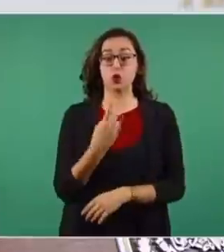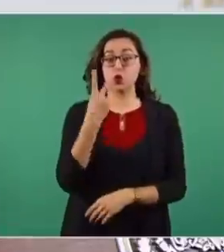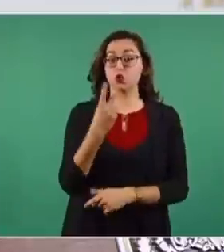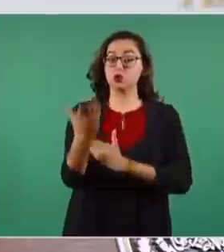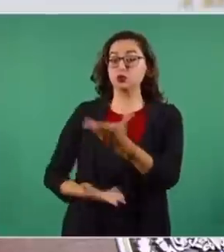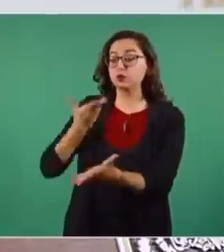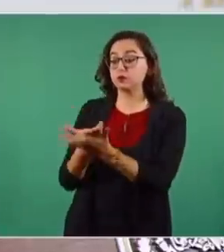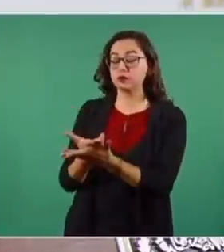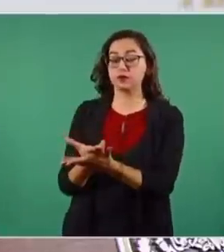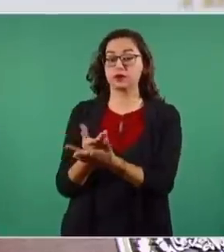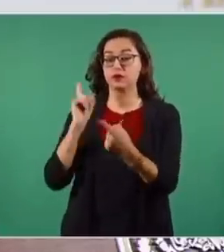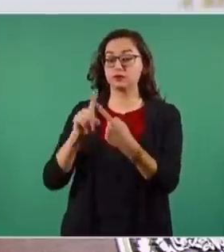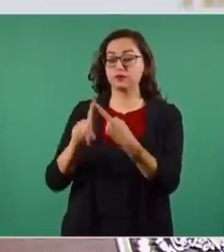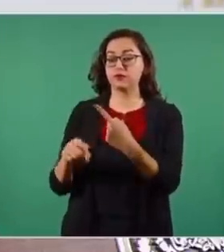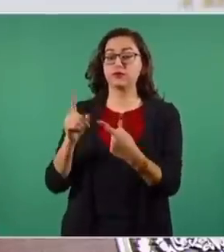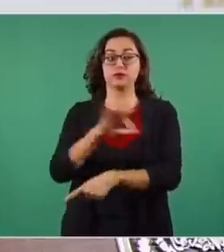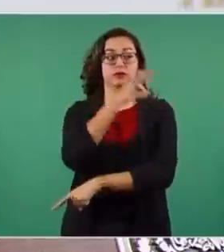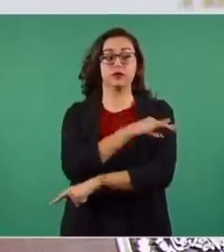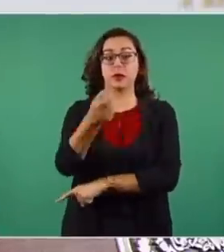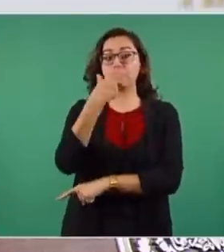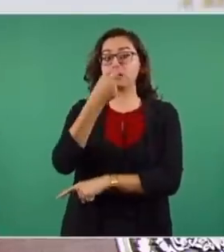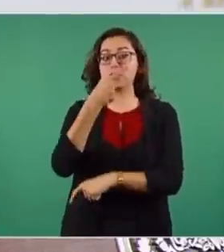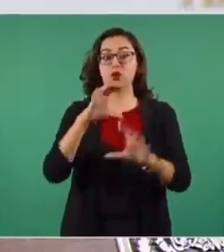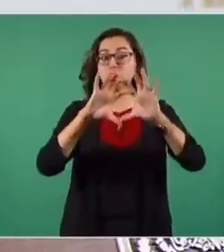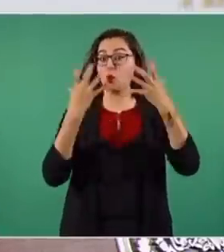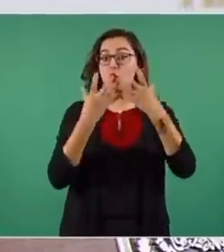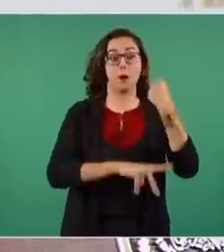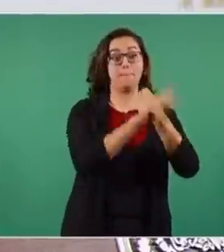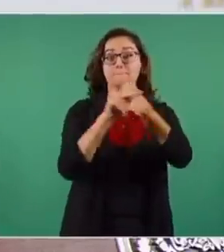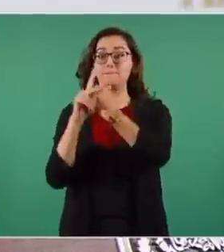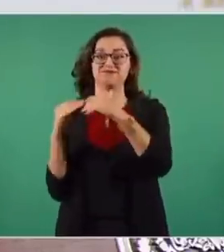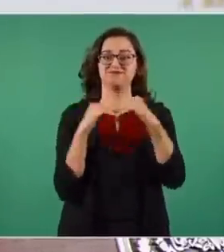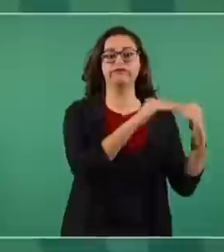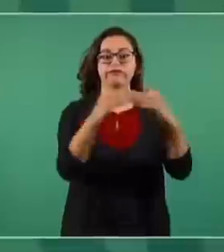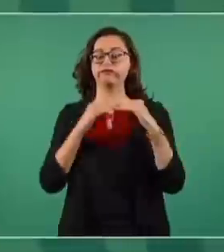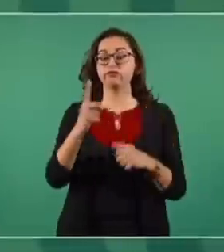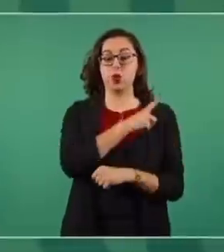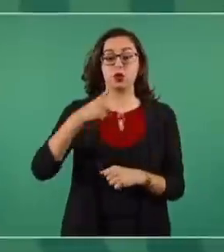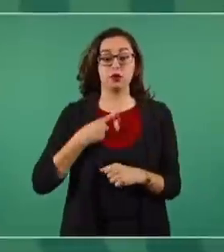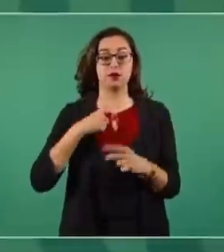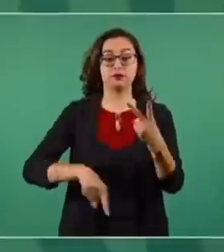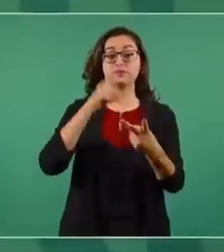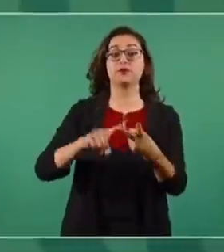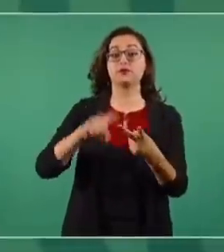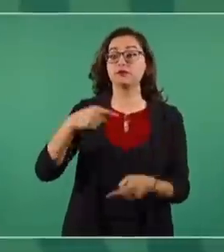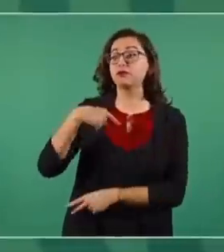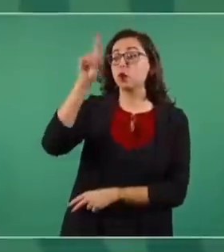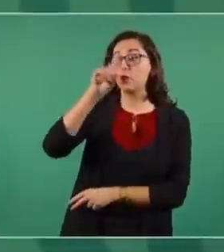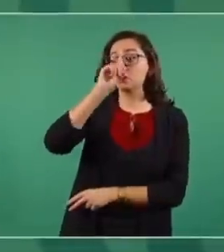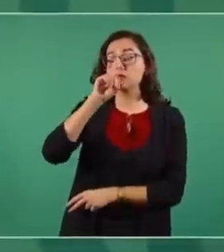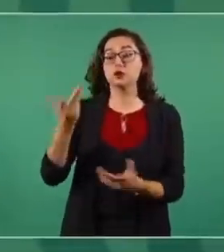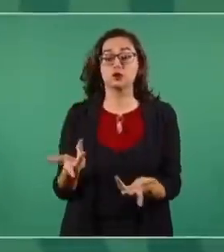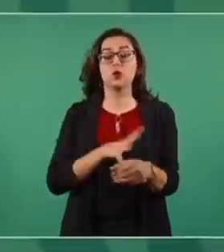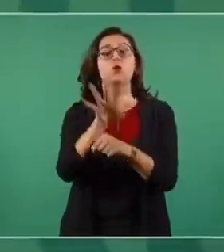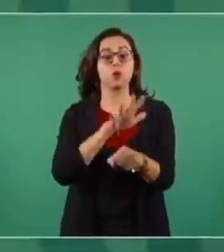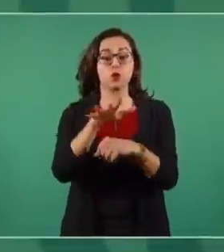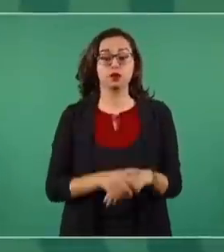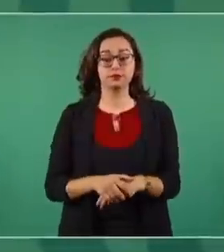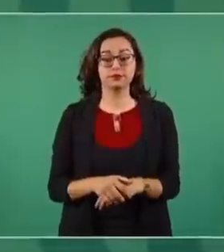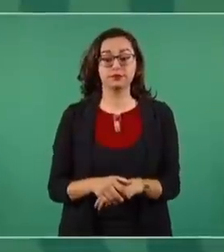el acceso a las vacunas, las medicinas, a todos los pueblos, a todos los países del mundo. Y otra cosa que recomendé es que se dejara